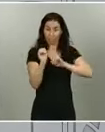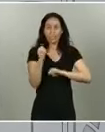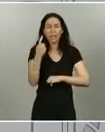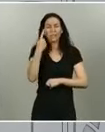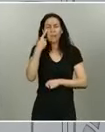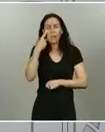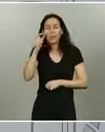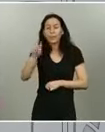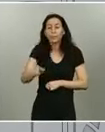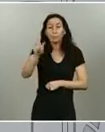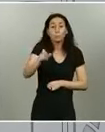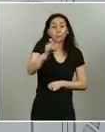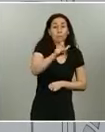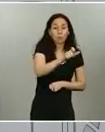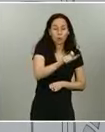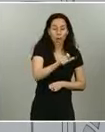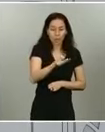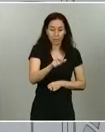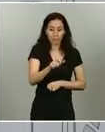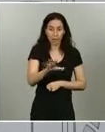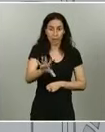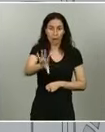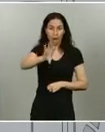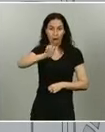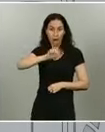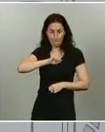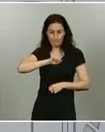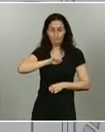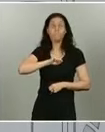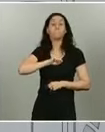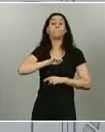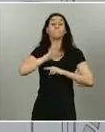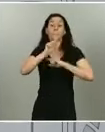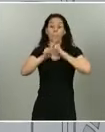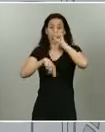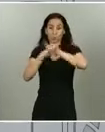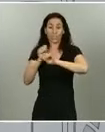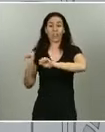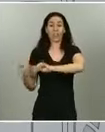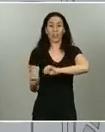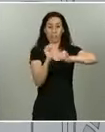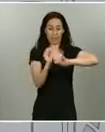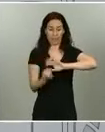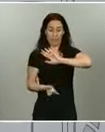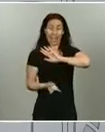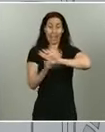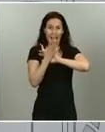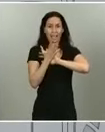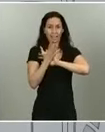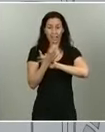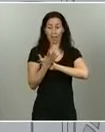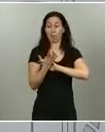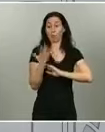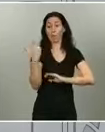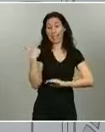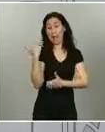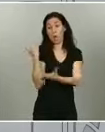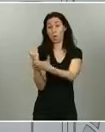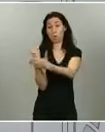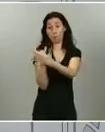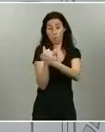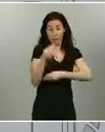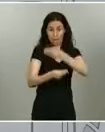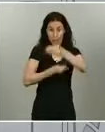defensas que se hizo hace unas semanas y cuya segunda oleada se está terminando ahora, sabemos que se han